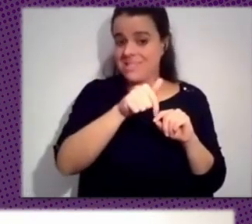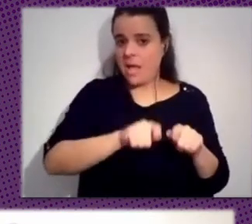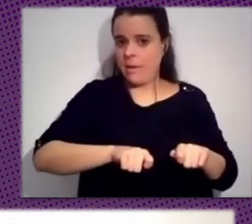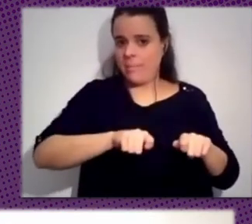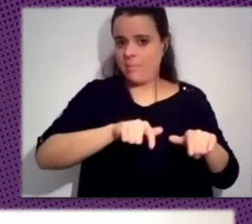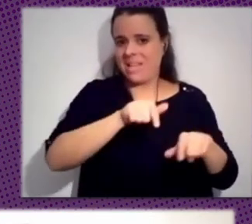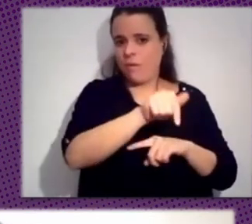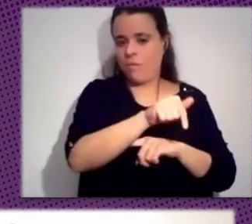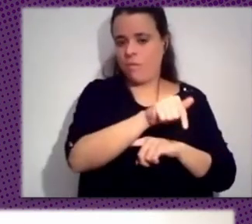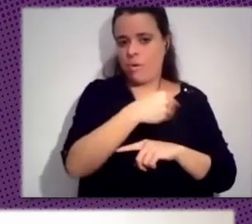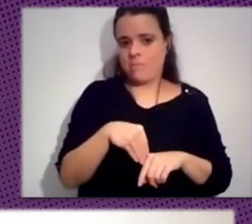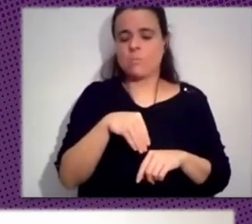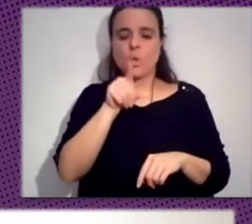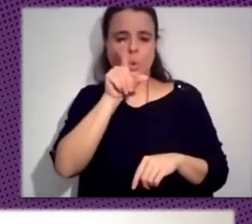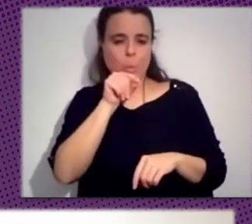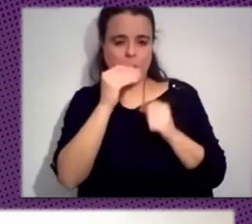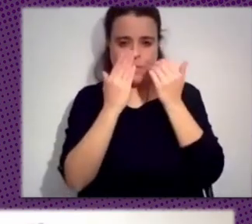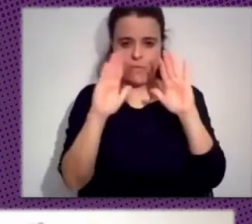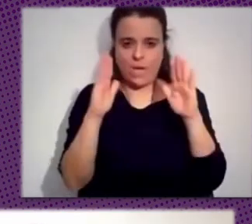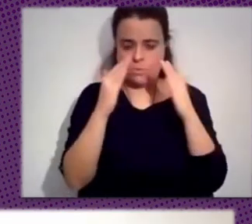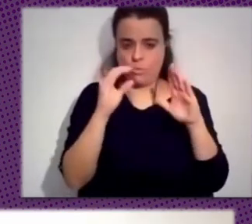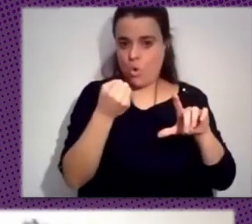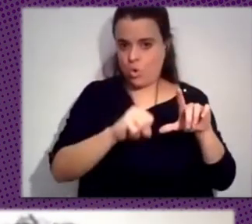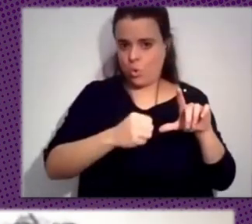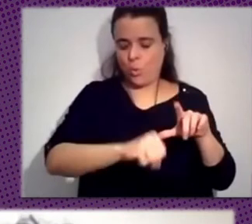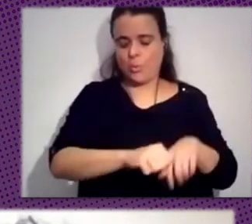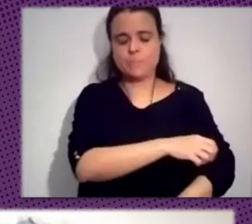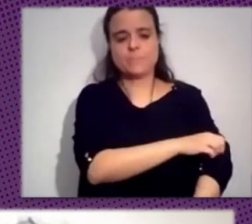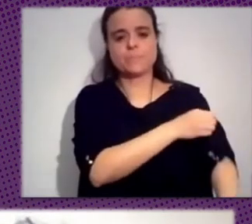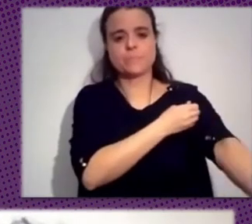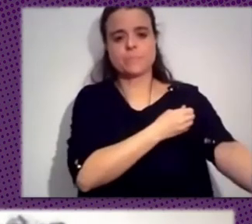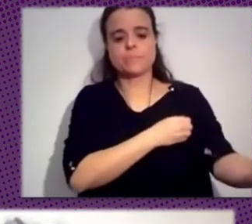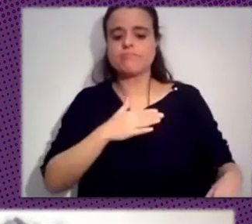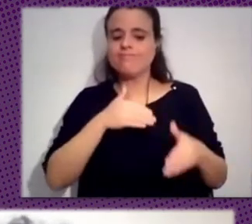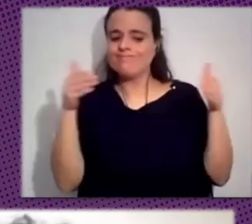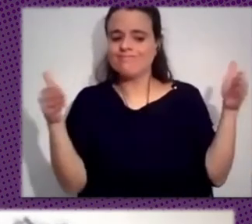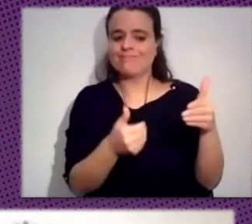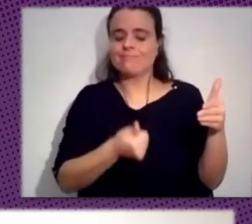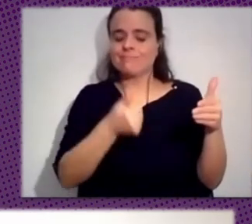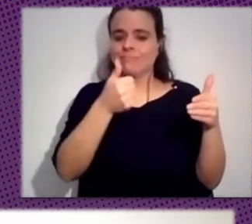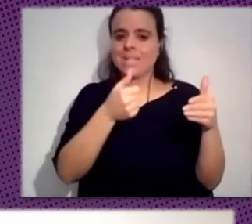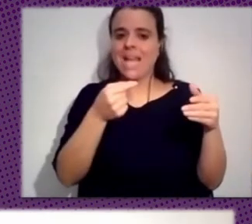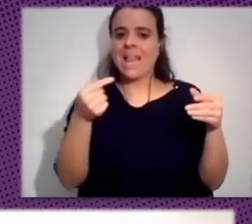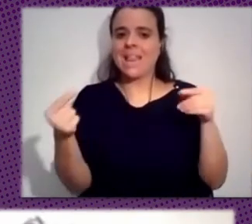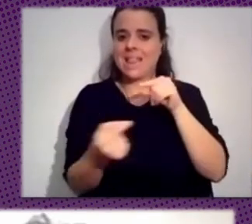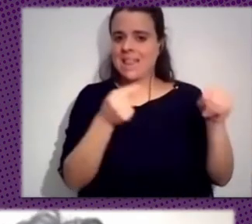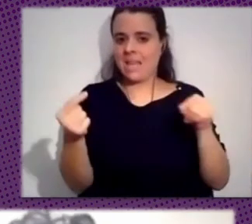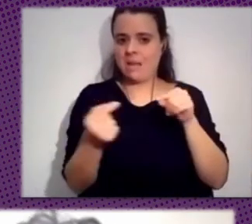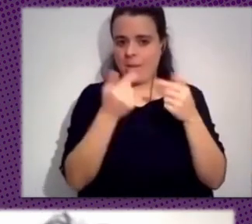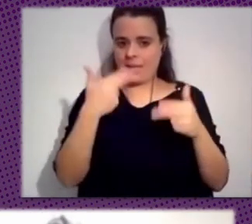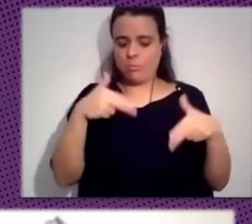en Facebook, en YouTube. Nuestro centro está en el análisis de los debates públicos, pero tenemos un